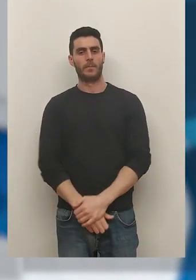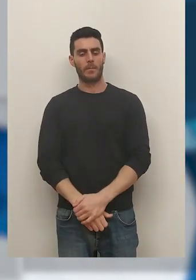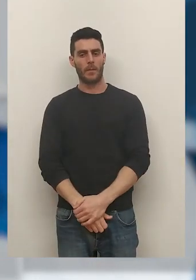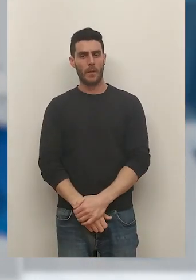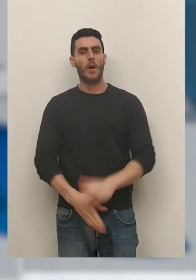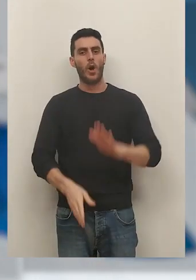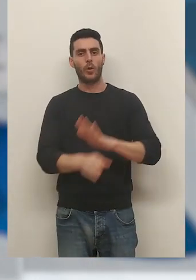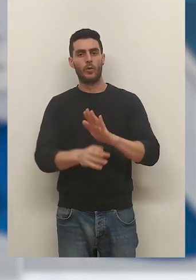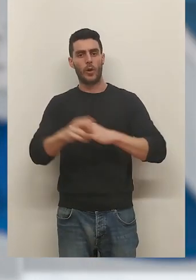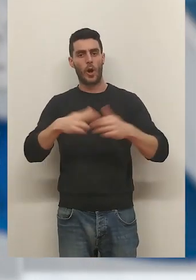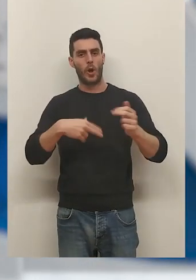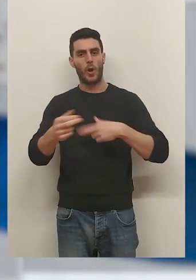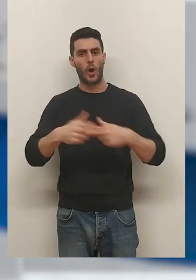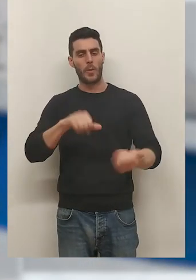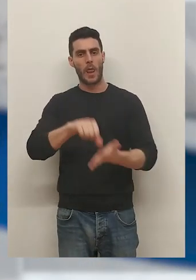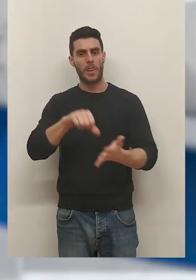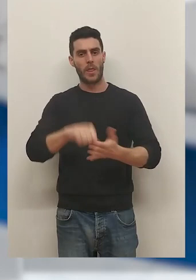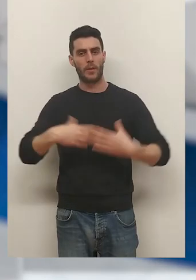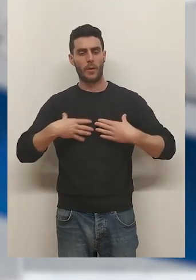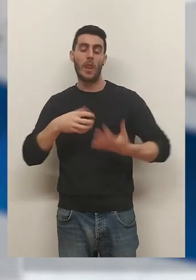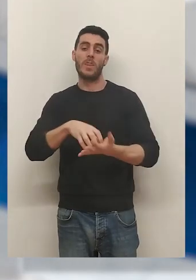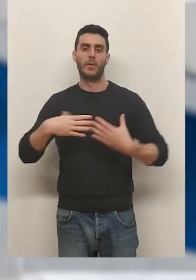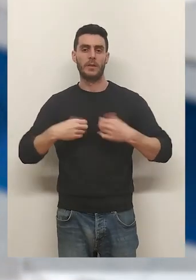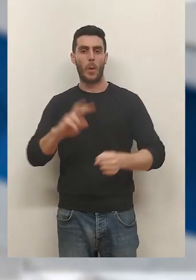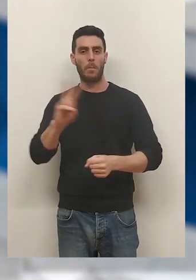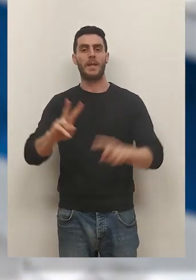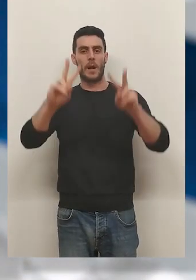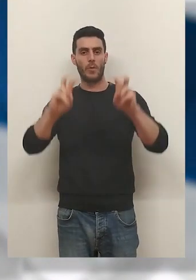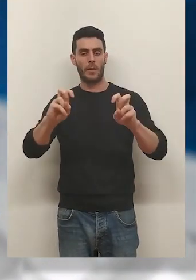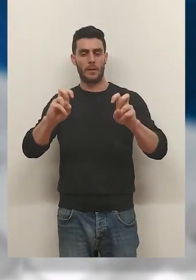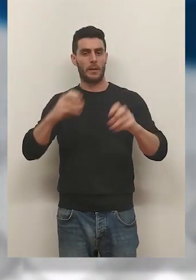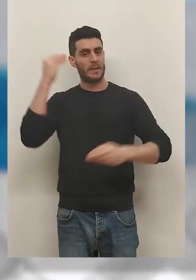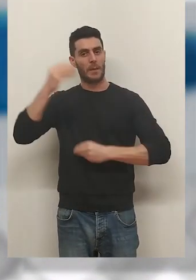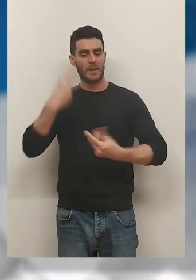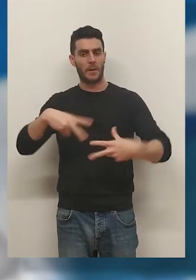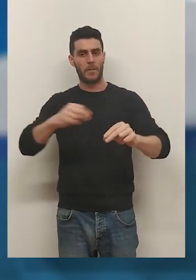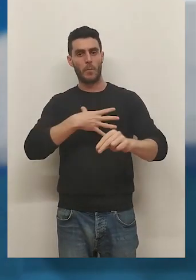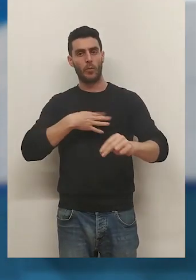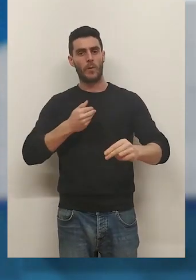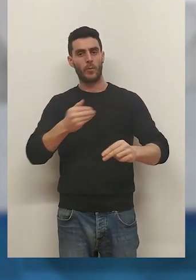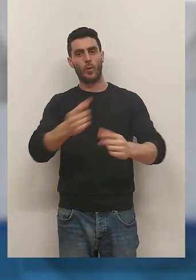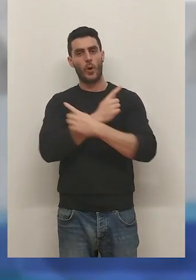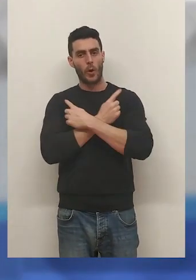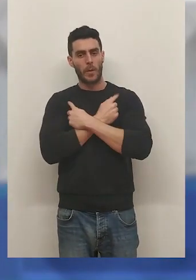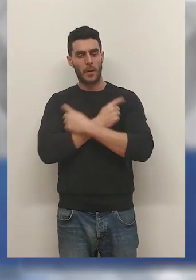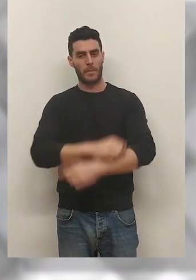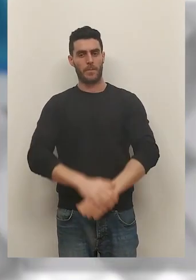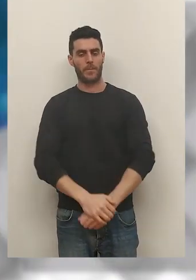Y avanzan las obras de construcción del centro de salud La Villanueva, que se espera que esté terminado para el mes de noviembre.